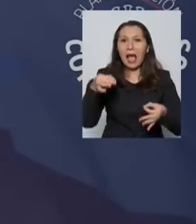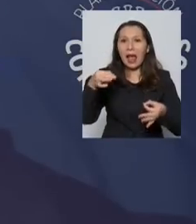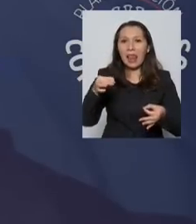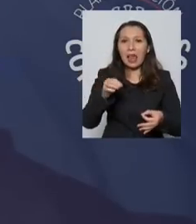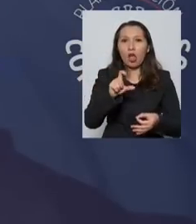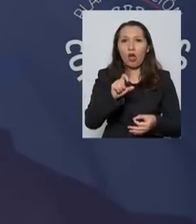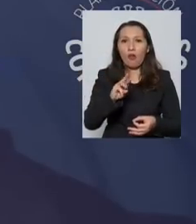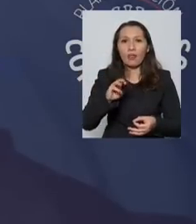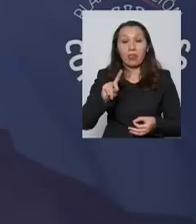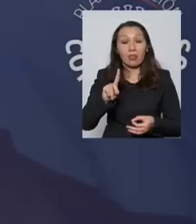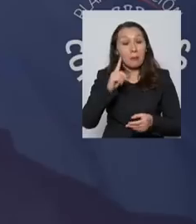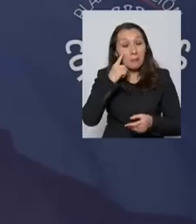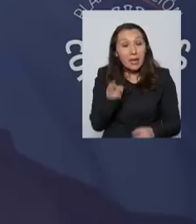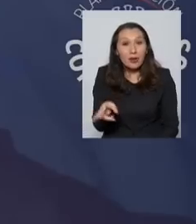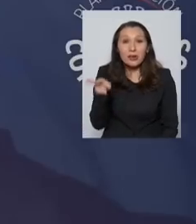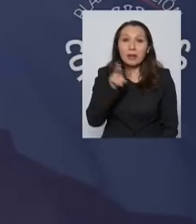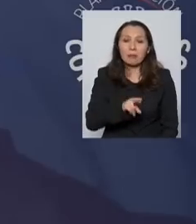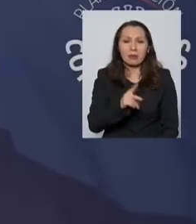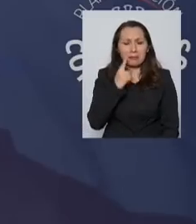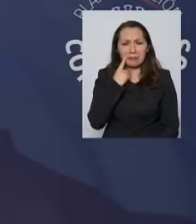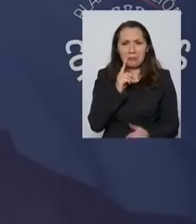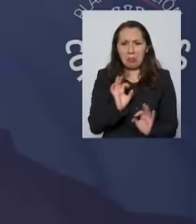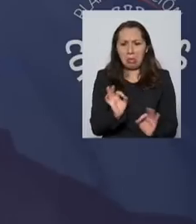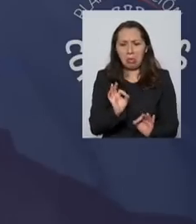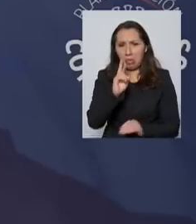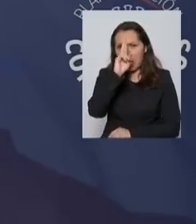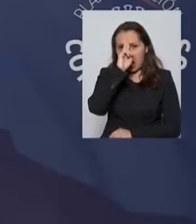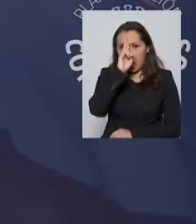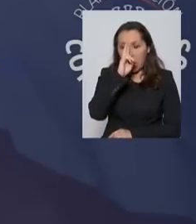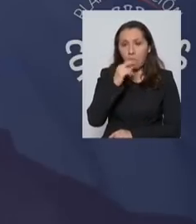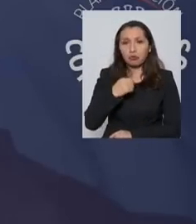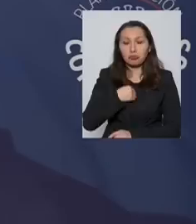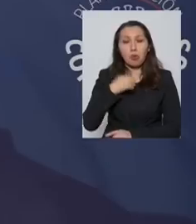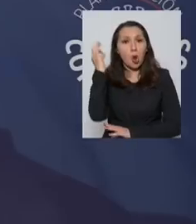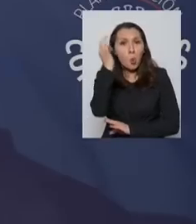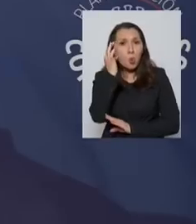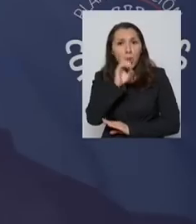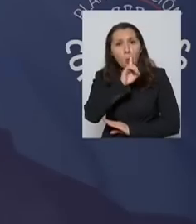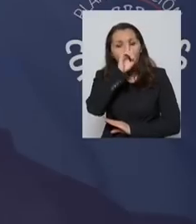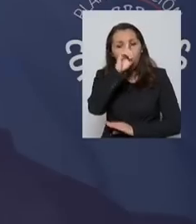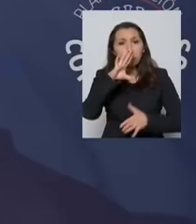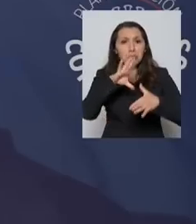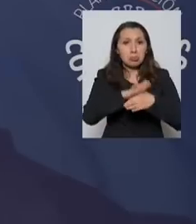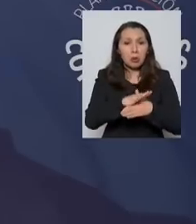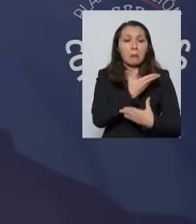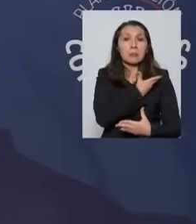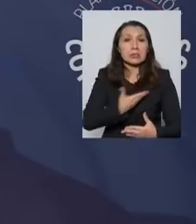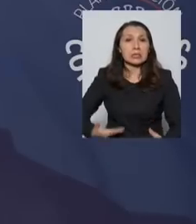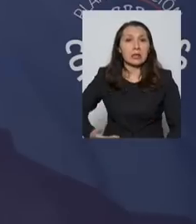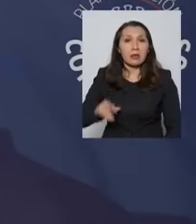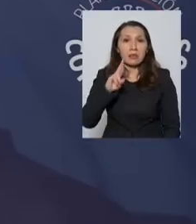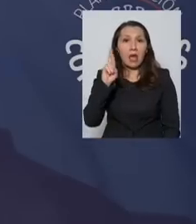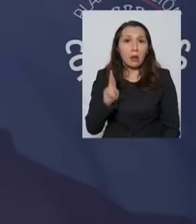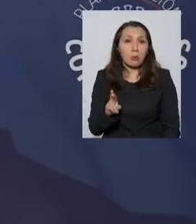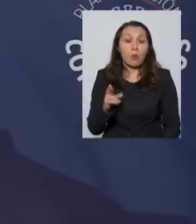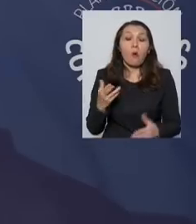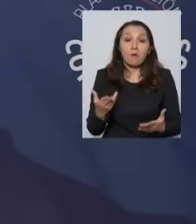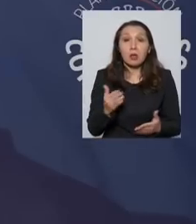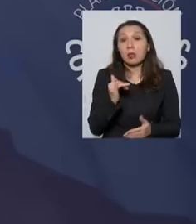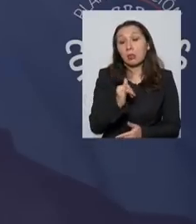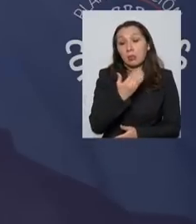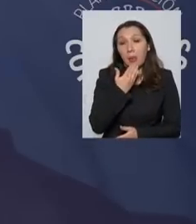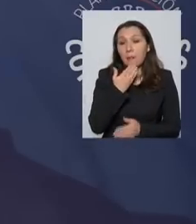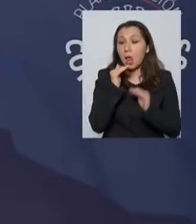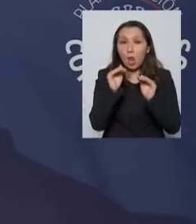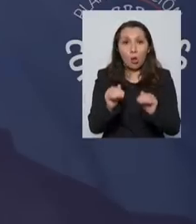Pero, insisto, no tiene nada de extraño que uno tenga reuniones habituales con el presidente de la República y también